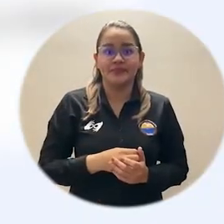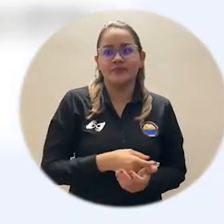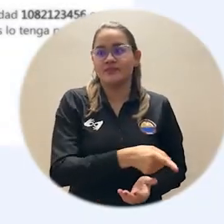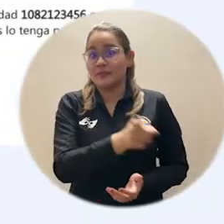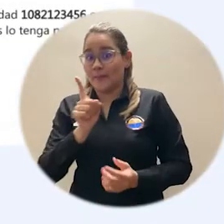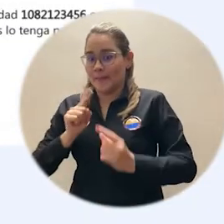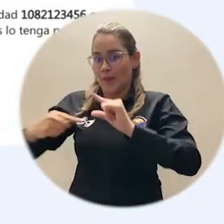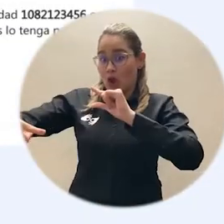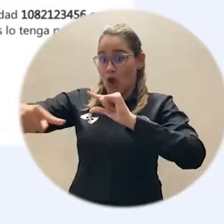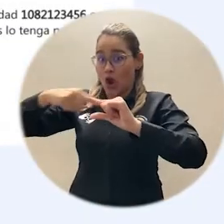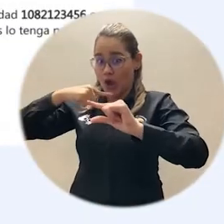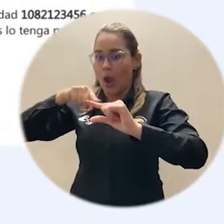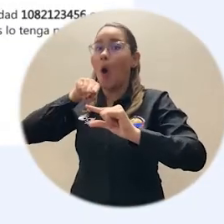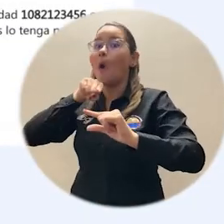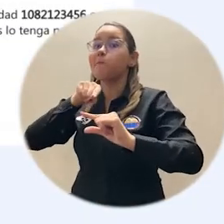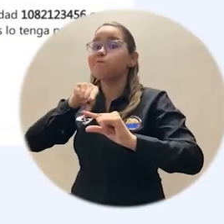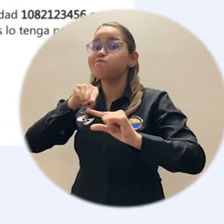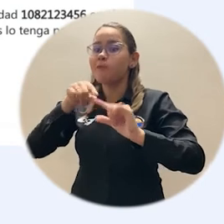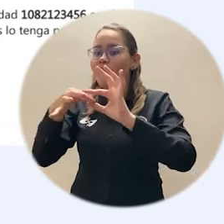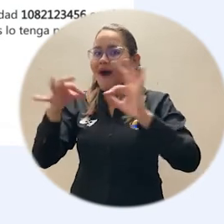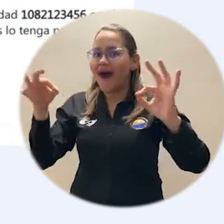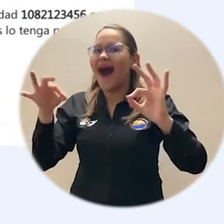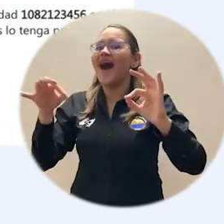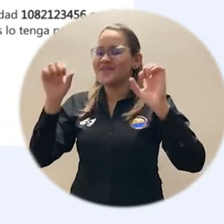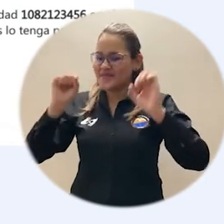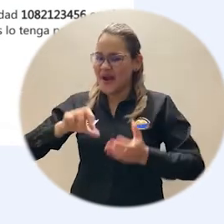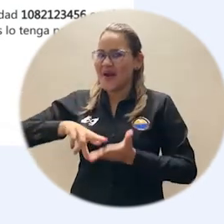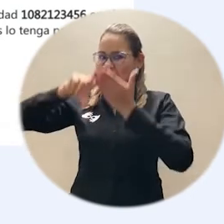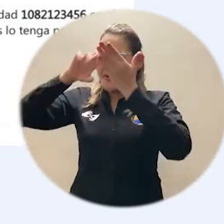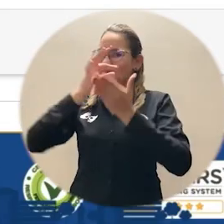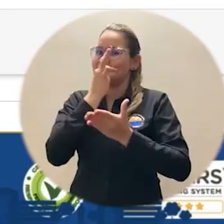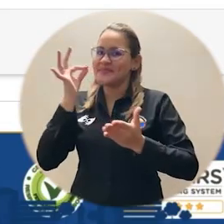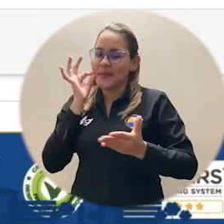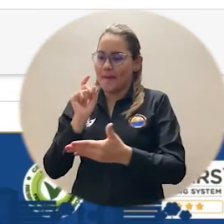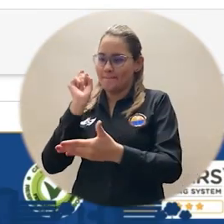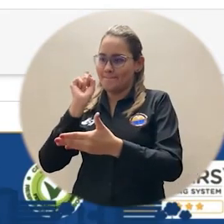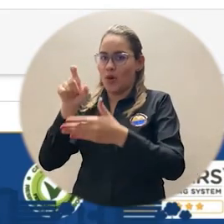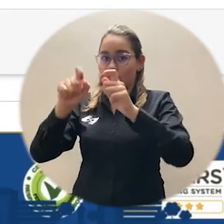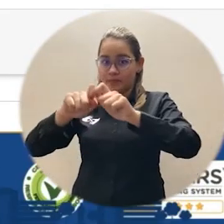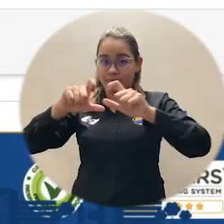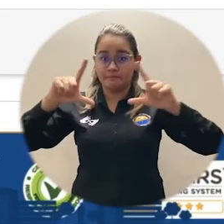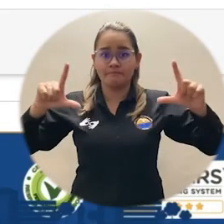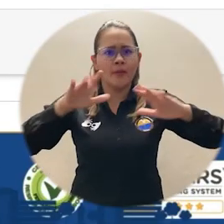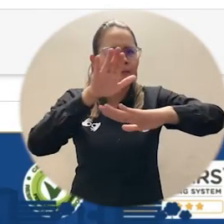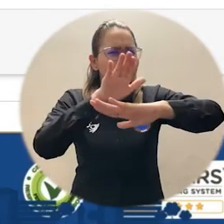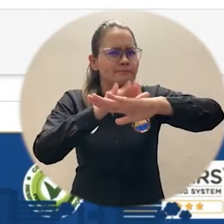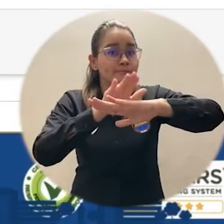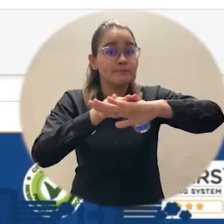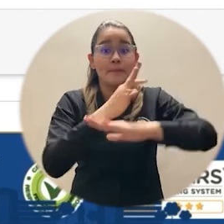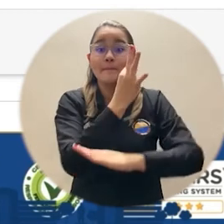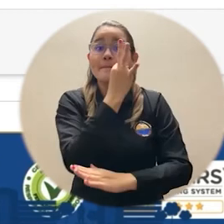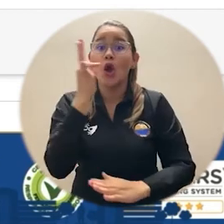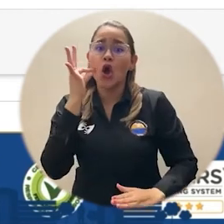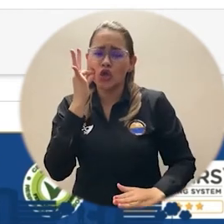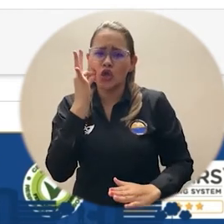un link que nos permitirá restablecer nuestra contraseña. Es importante que nuestra contraseña tenga una longitud mínima de 8